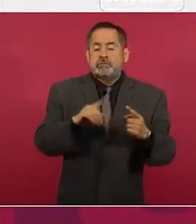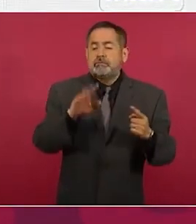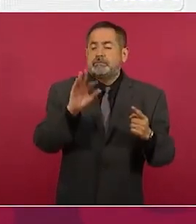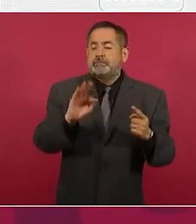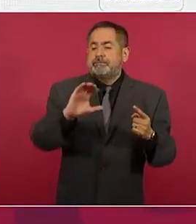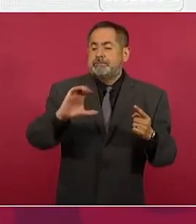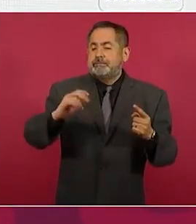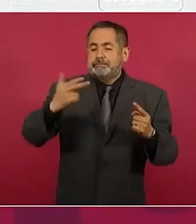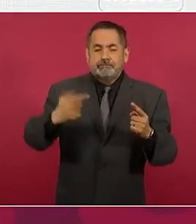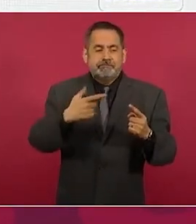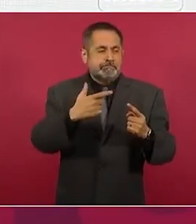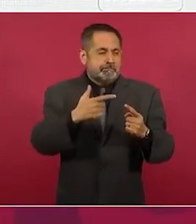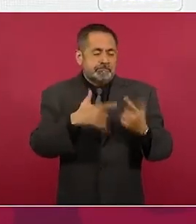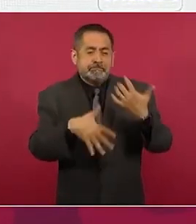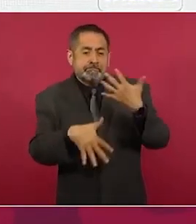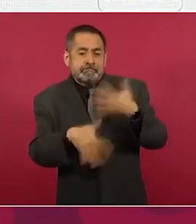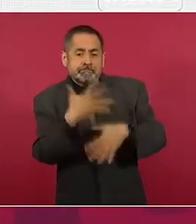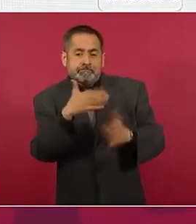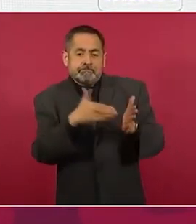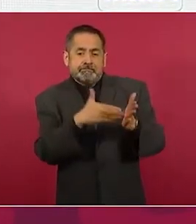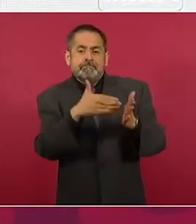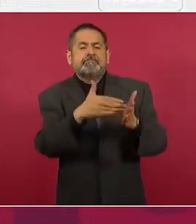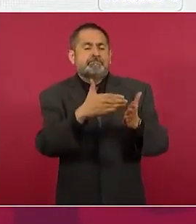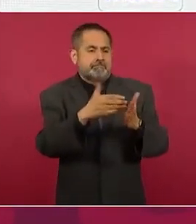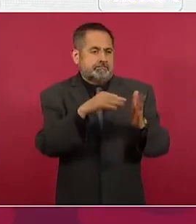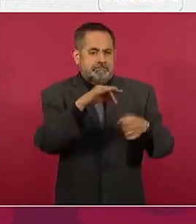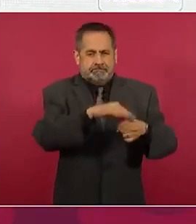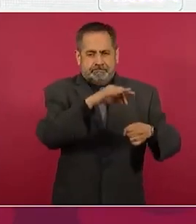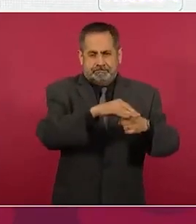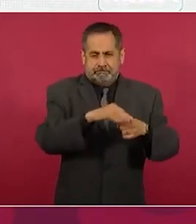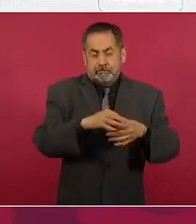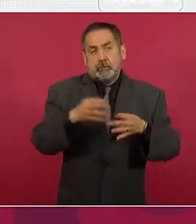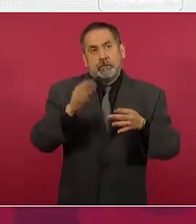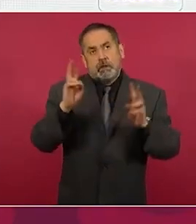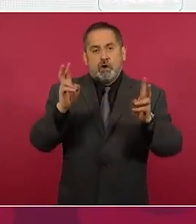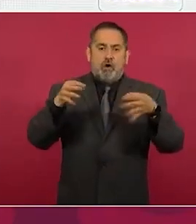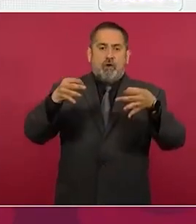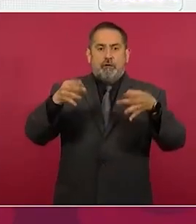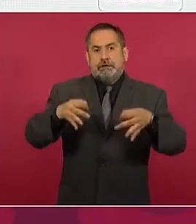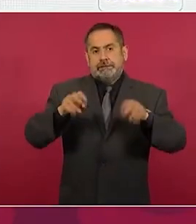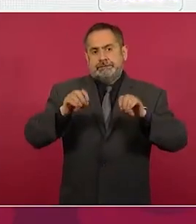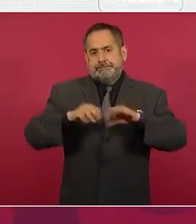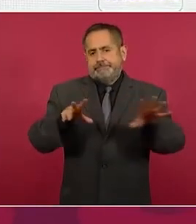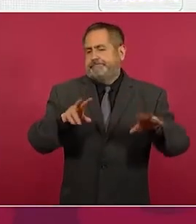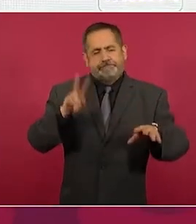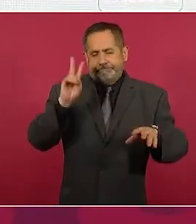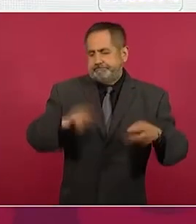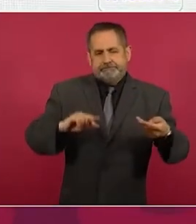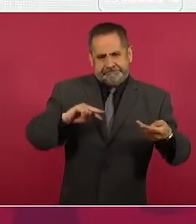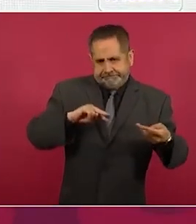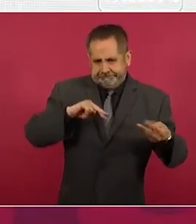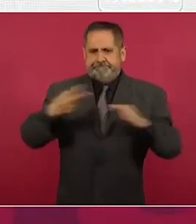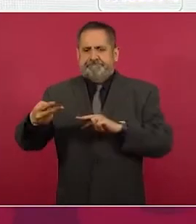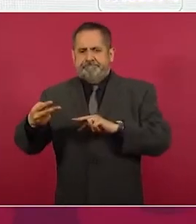millones, cifras oficiales. la realidad fue otra,